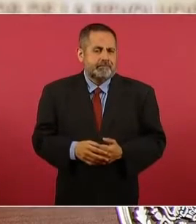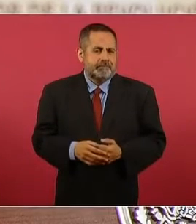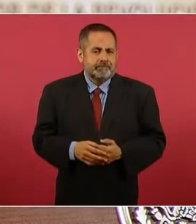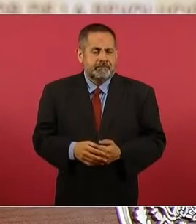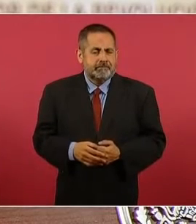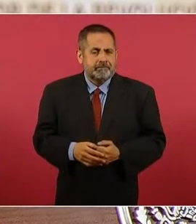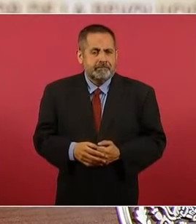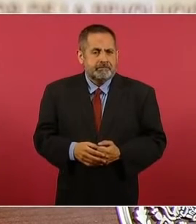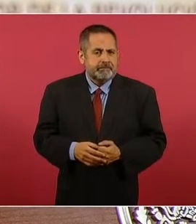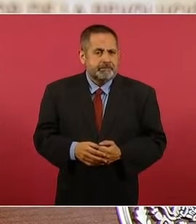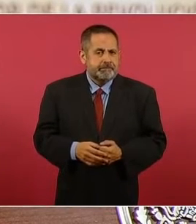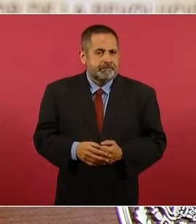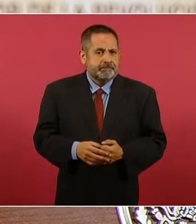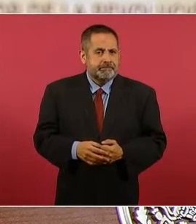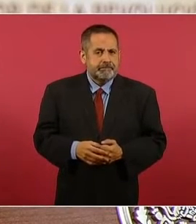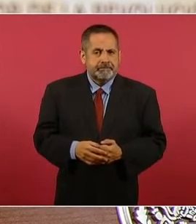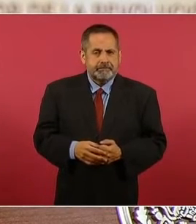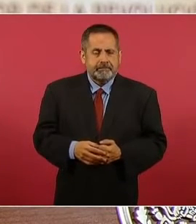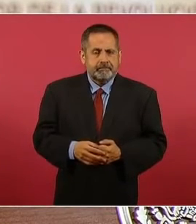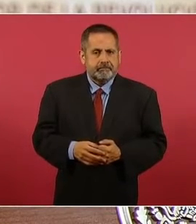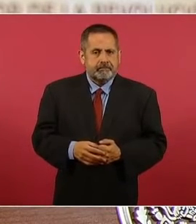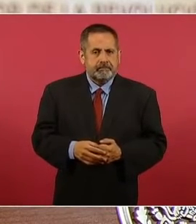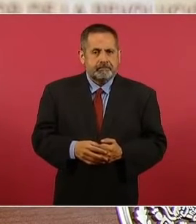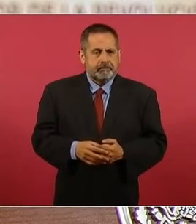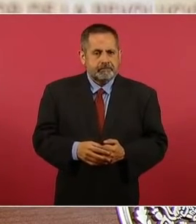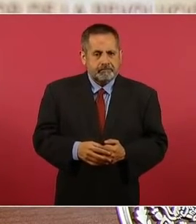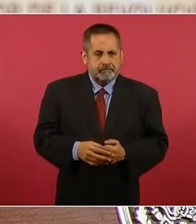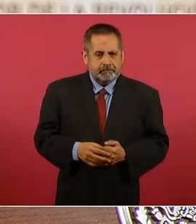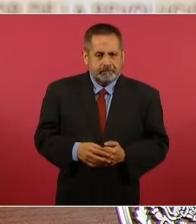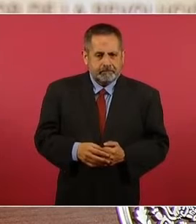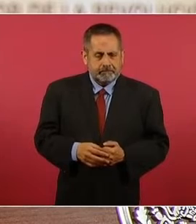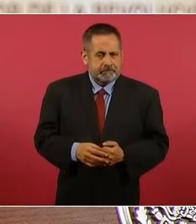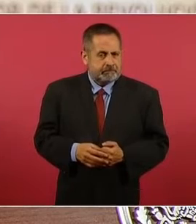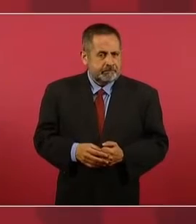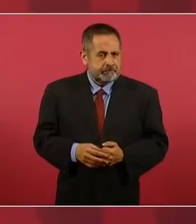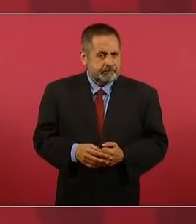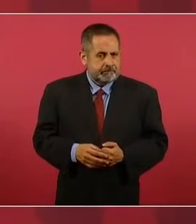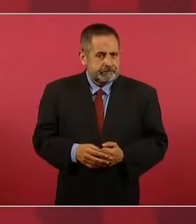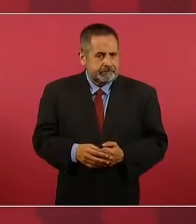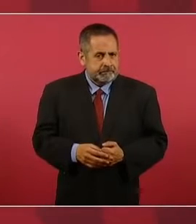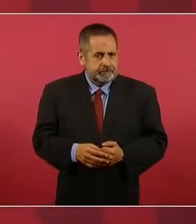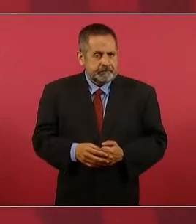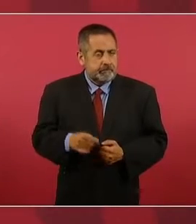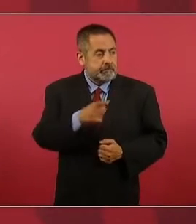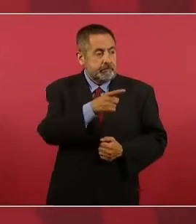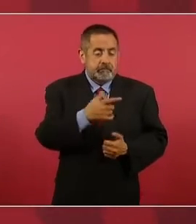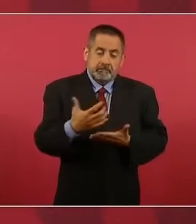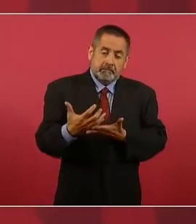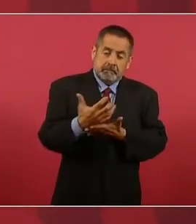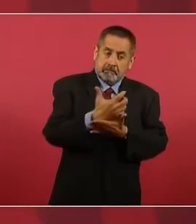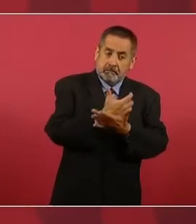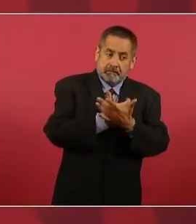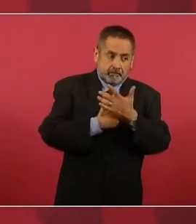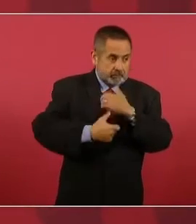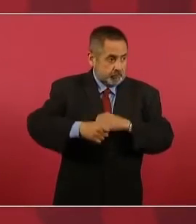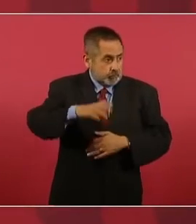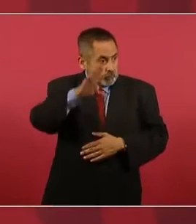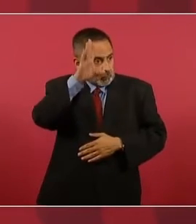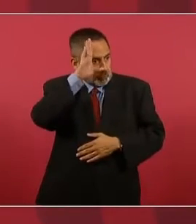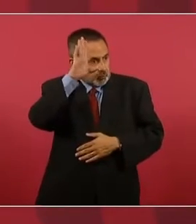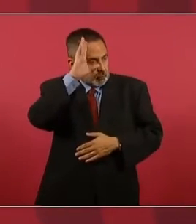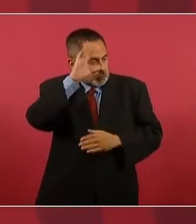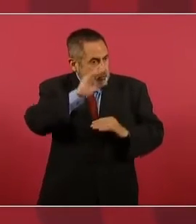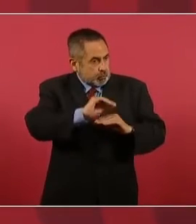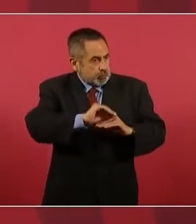no haya sueldos tan elevados para los